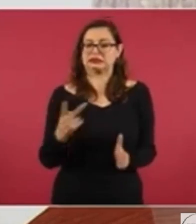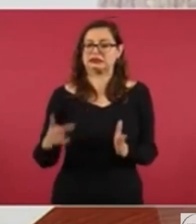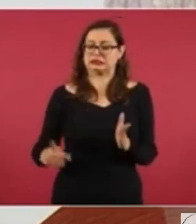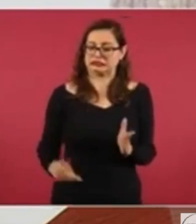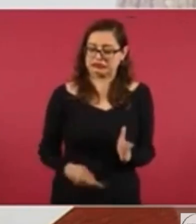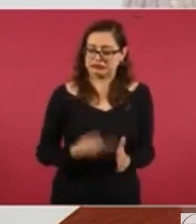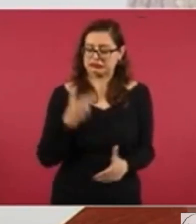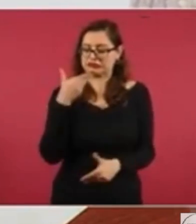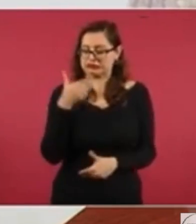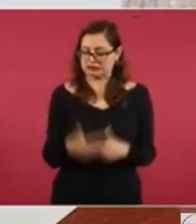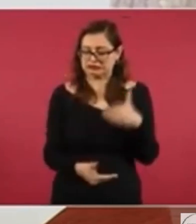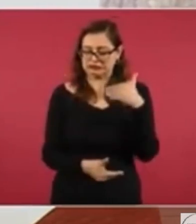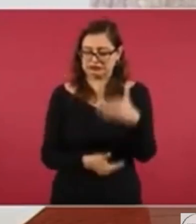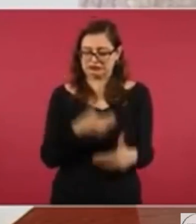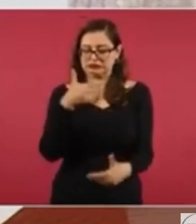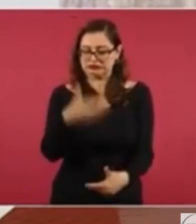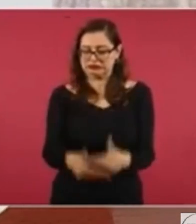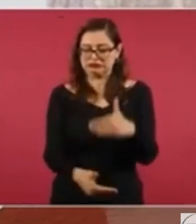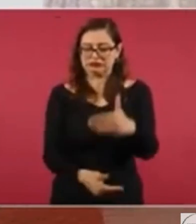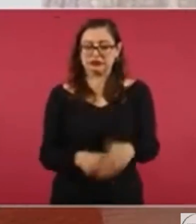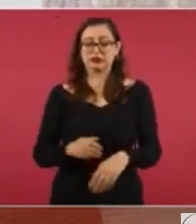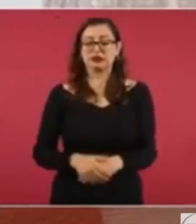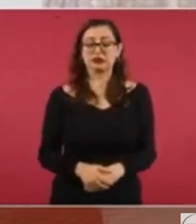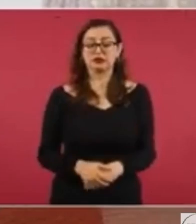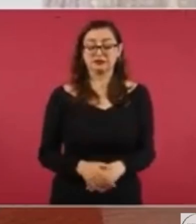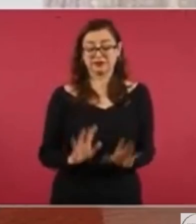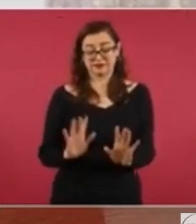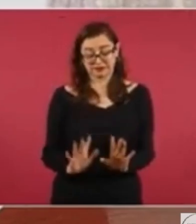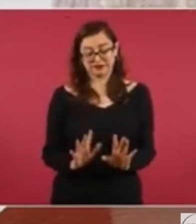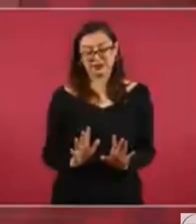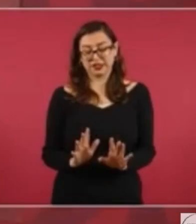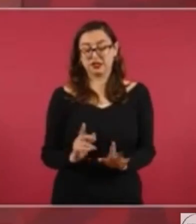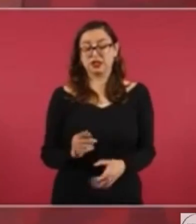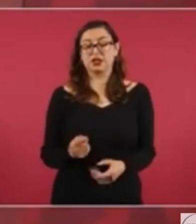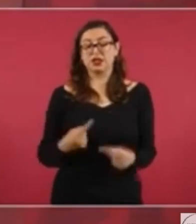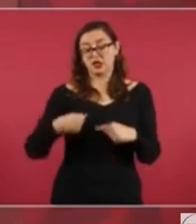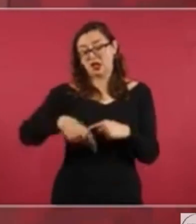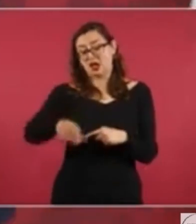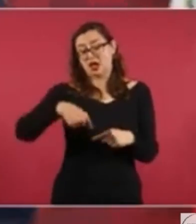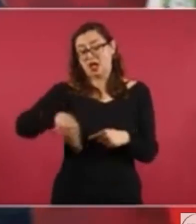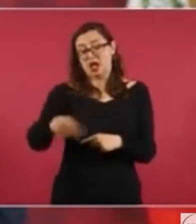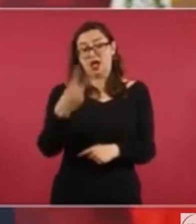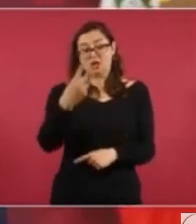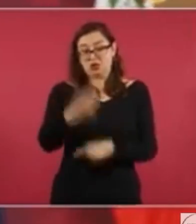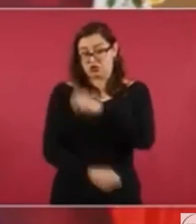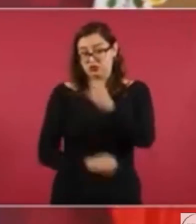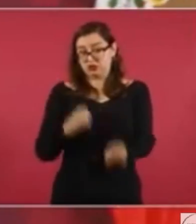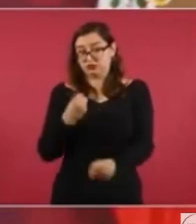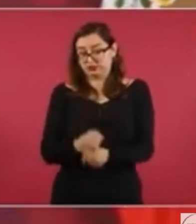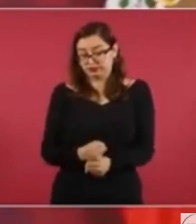dejar antes de que que yo termine como presidente